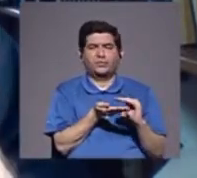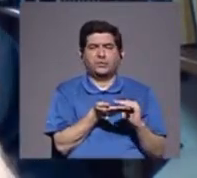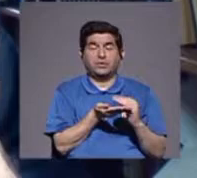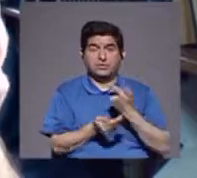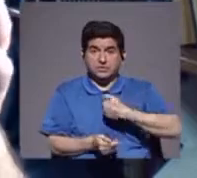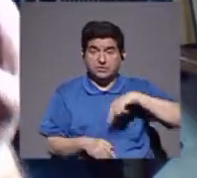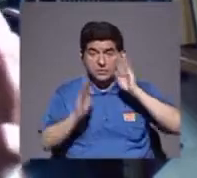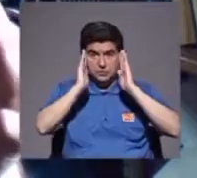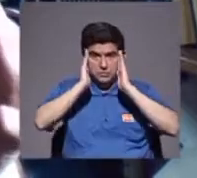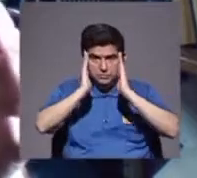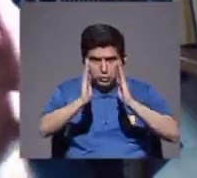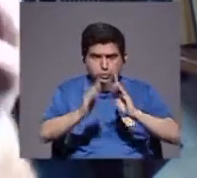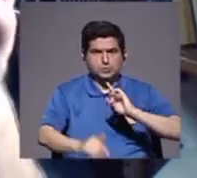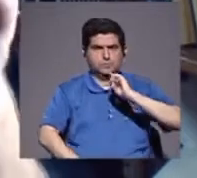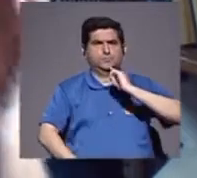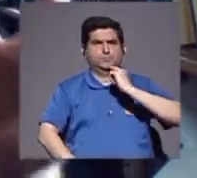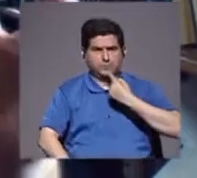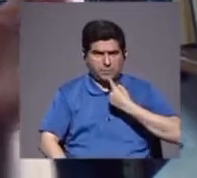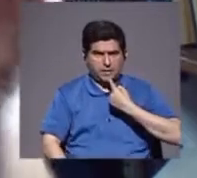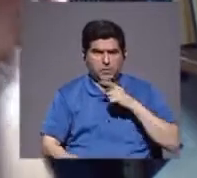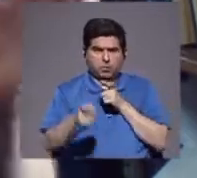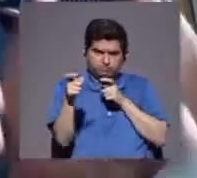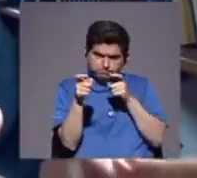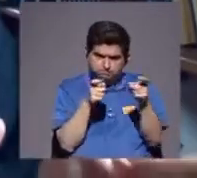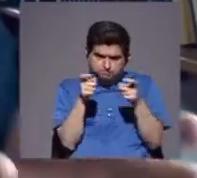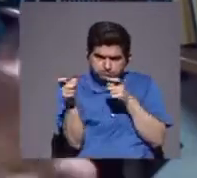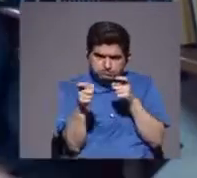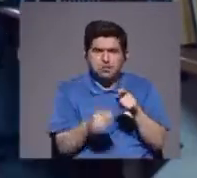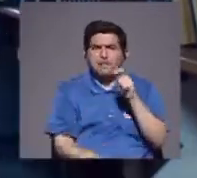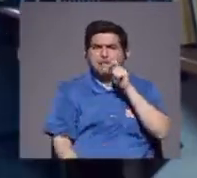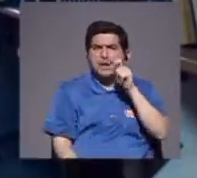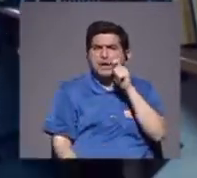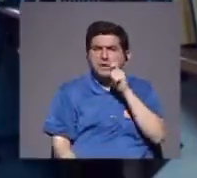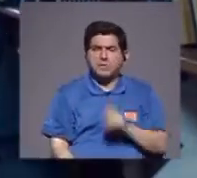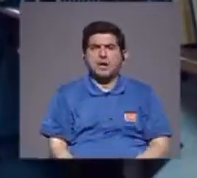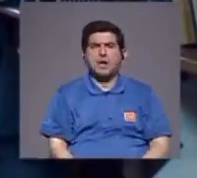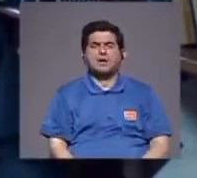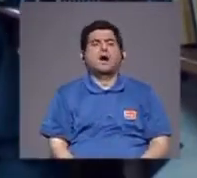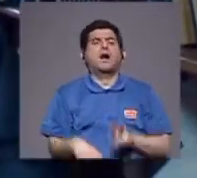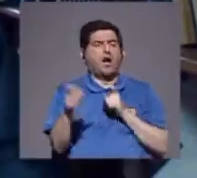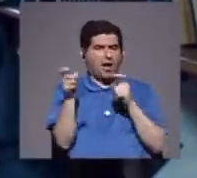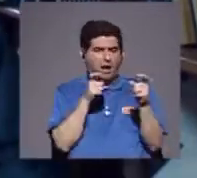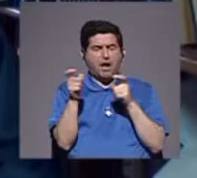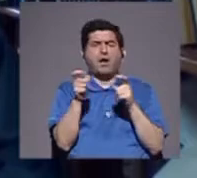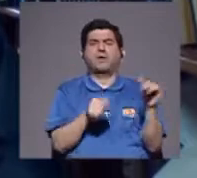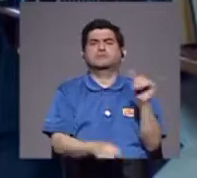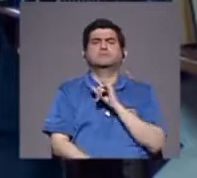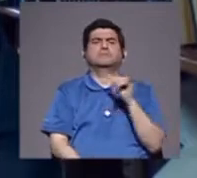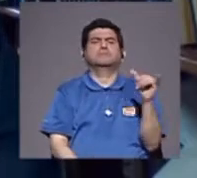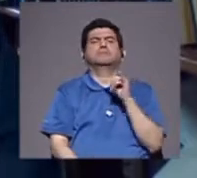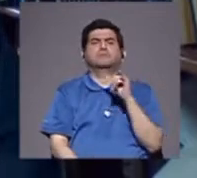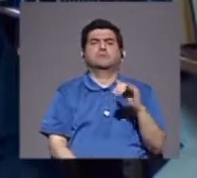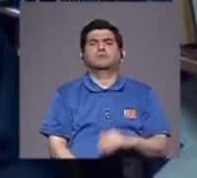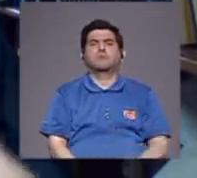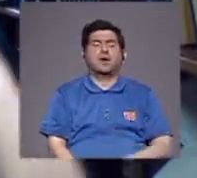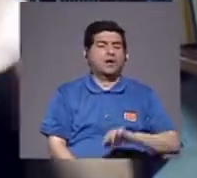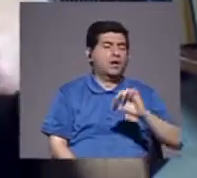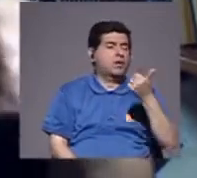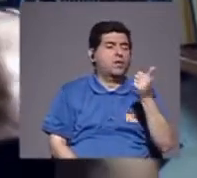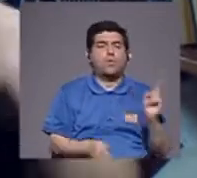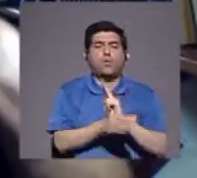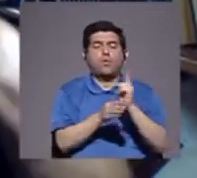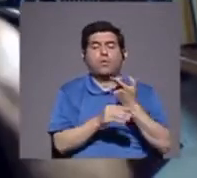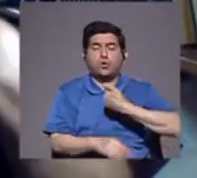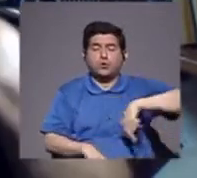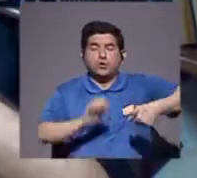tratamiento, serio, y controlamos, a la marihuana, eventualmente, vamos a controlar, de igual manera, el resto del consumo,